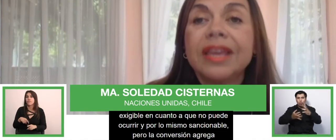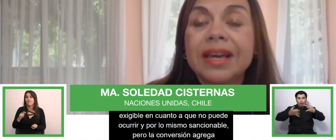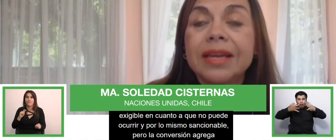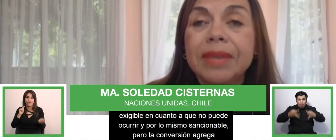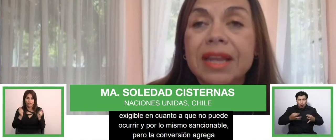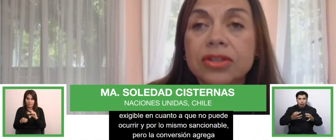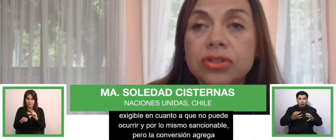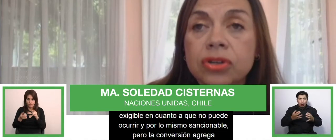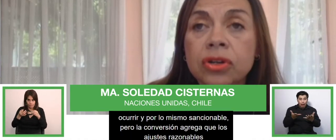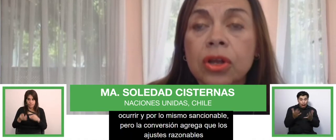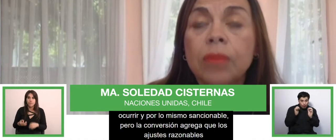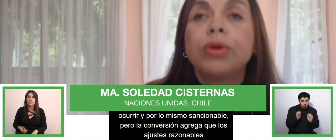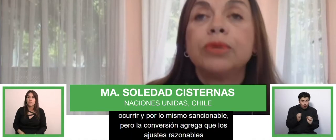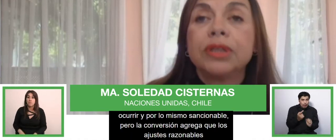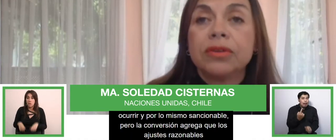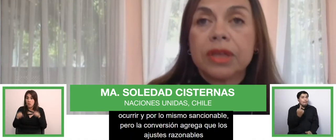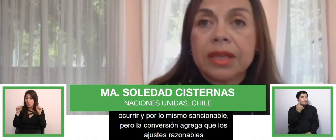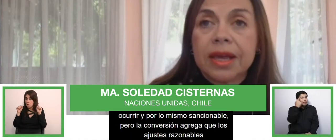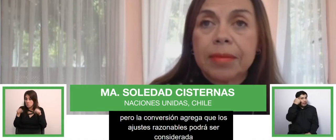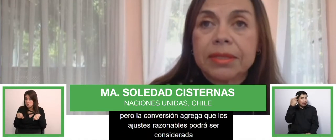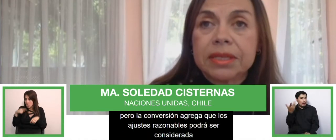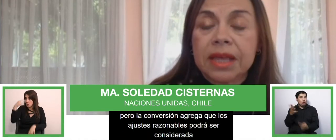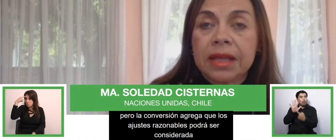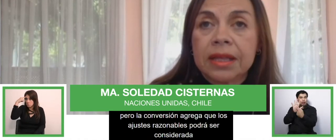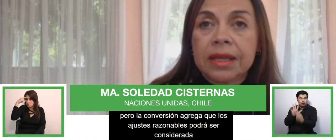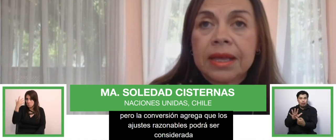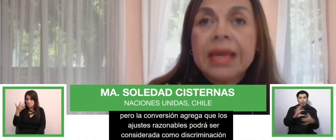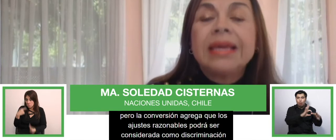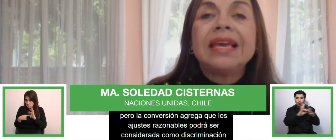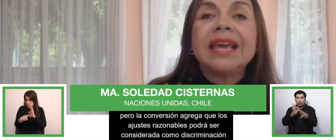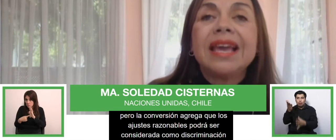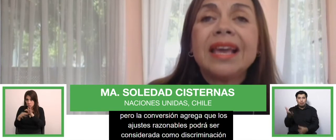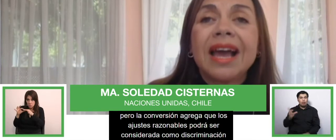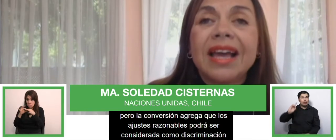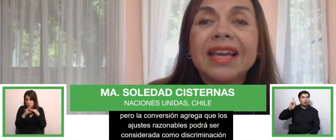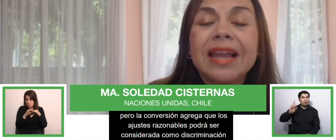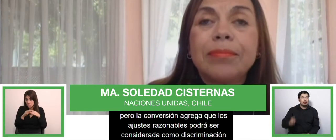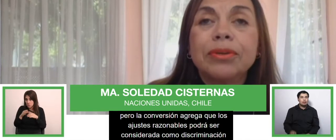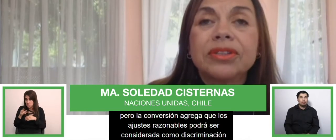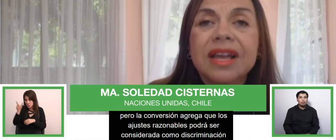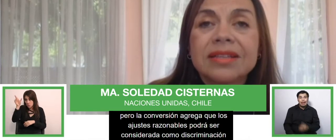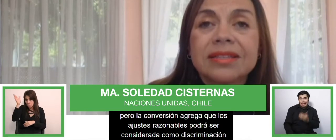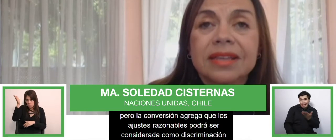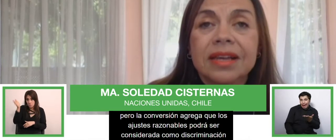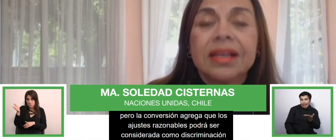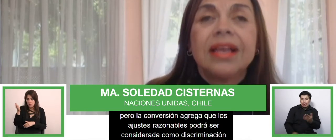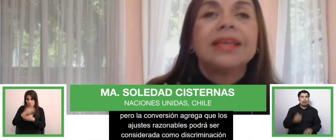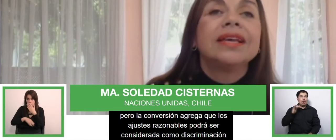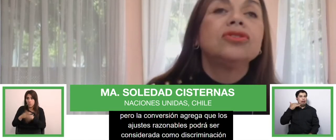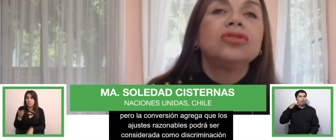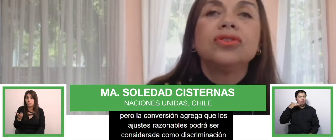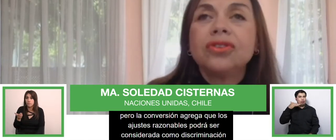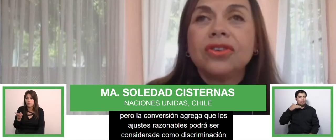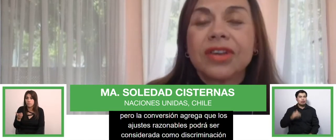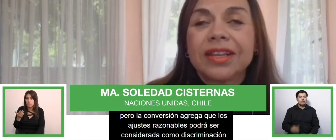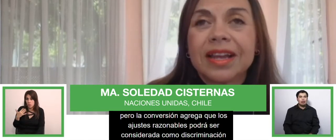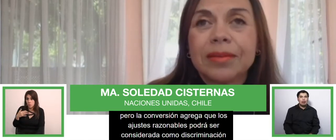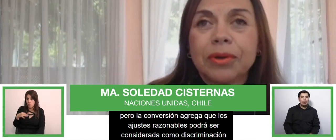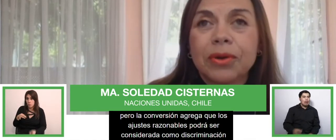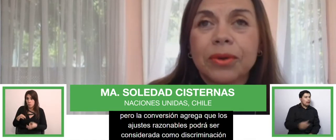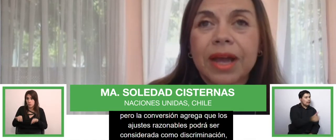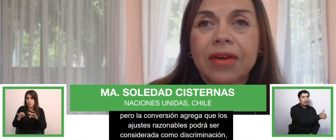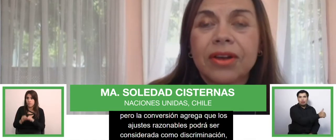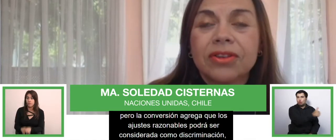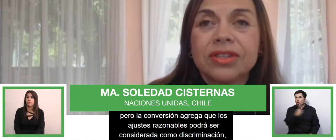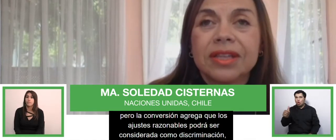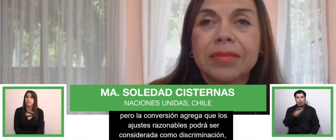como discriminación por motivos de discapacidad. Y ahí la importancia que todos los que están